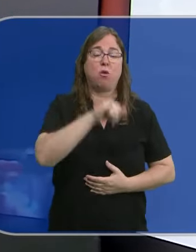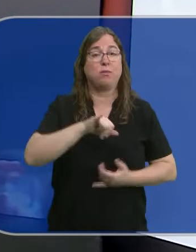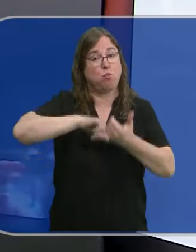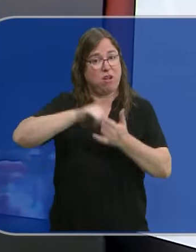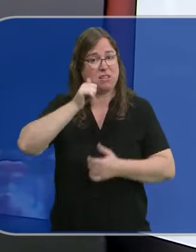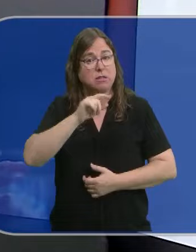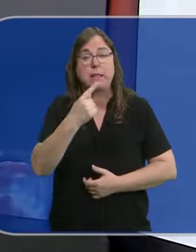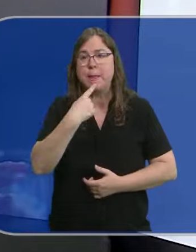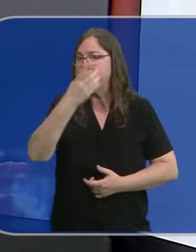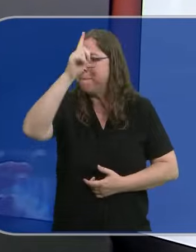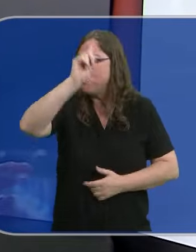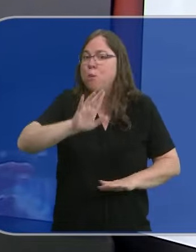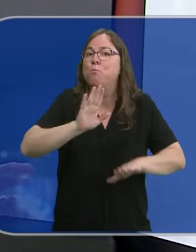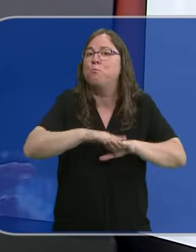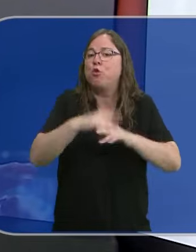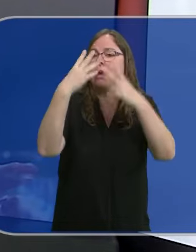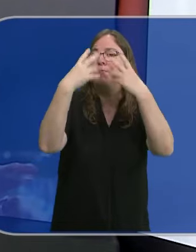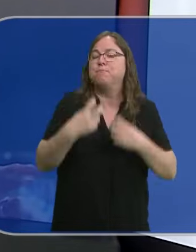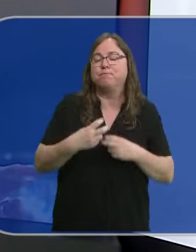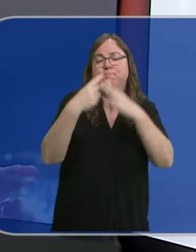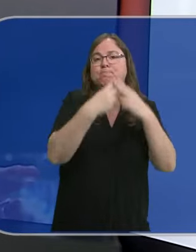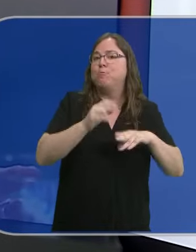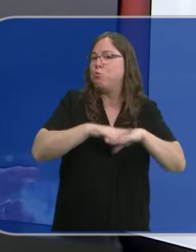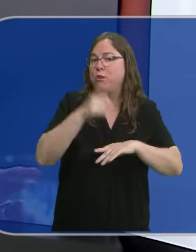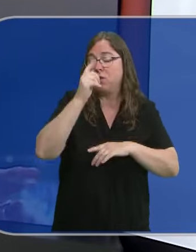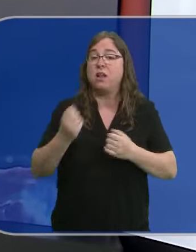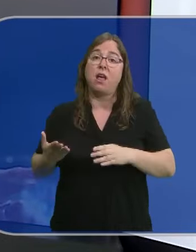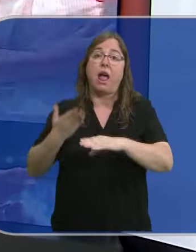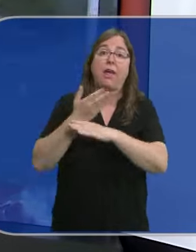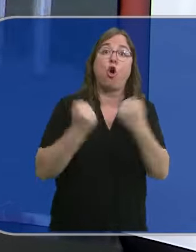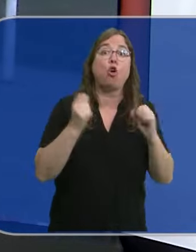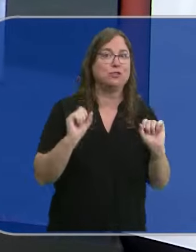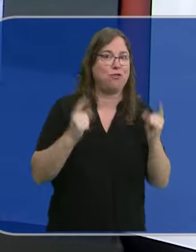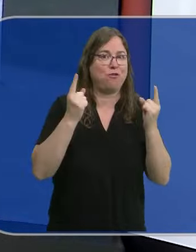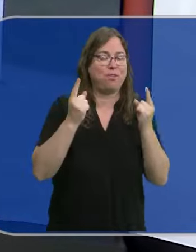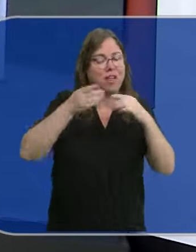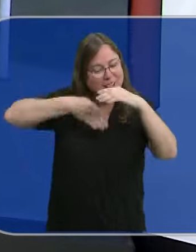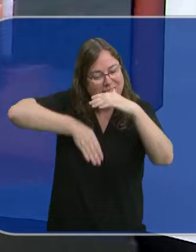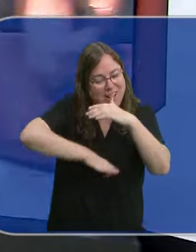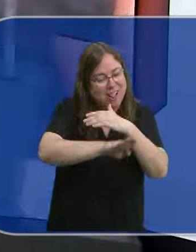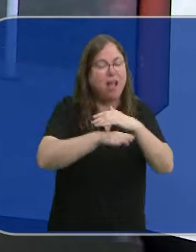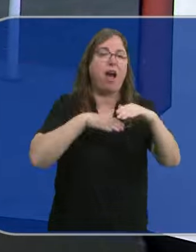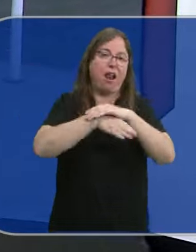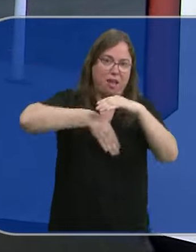desconocía los hechos por los que se le investigaba. Ha llegado en coche oficial y ha entrado por el garaje. Andrea.